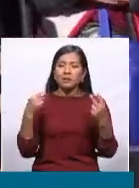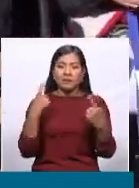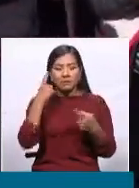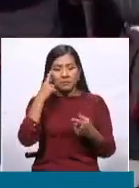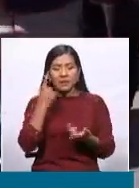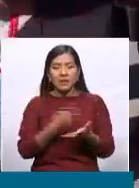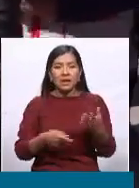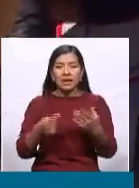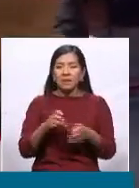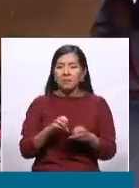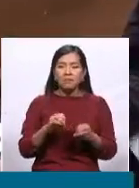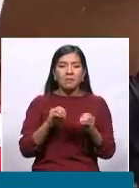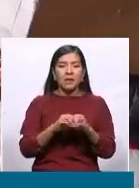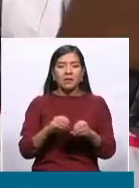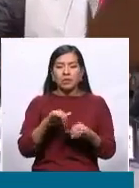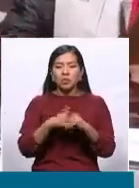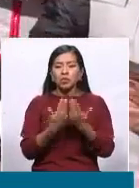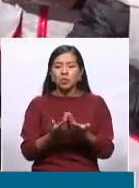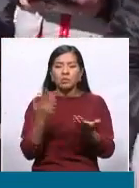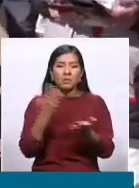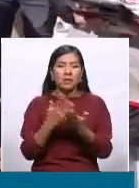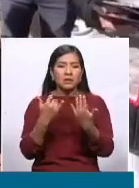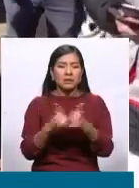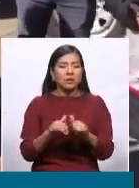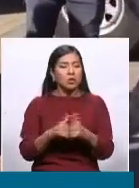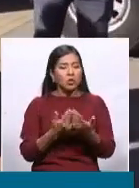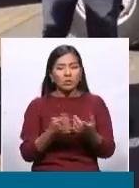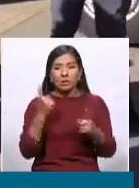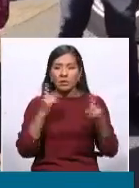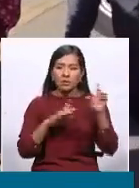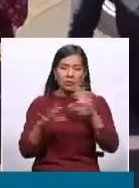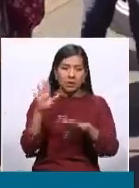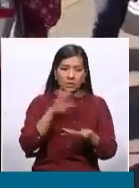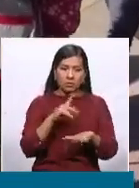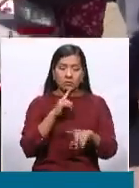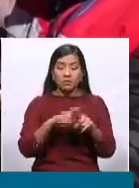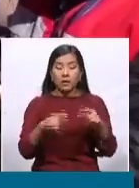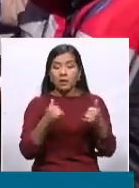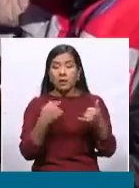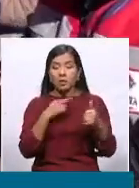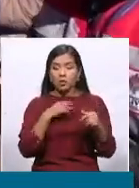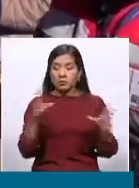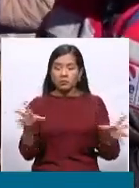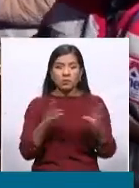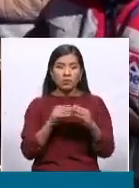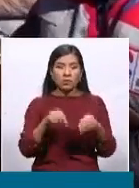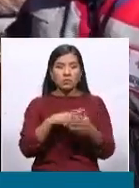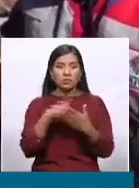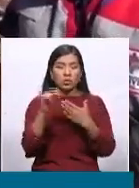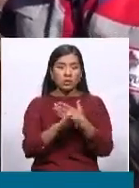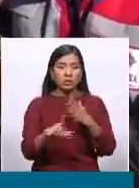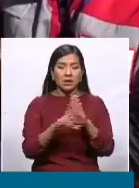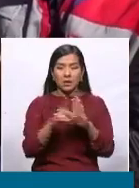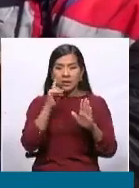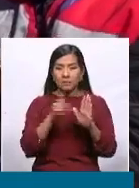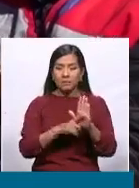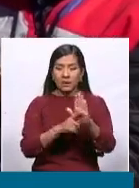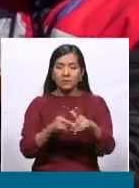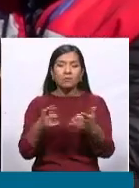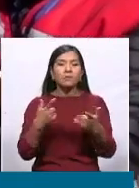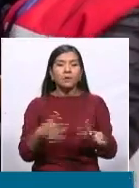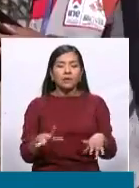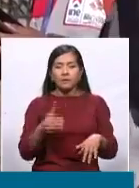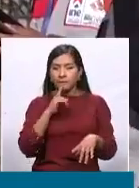saben de dónde más agarrarse la discusión que vamos a tener en el parlamento respecto a los proyectos de ley que han presentado va a estar